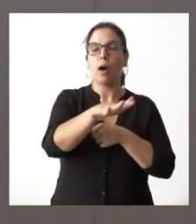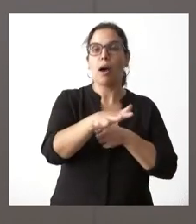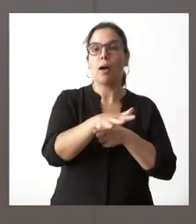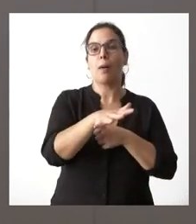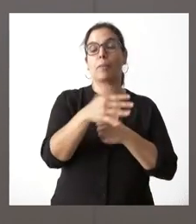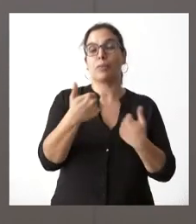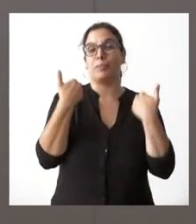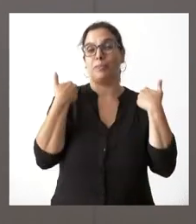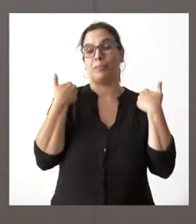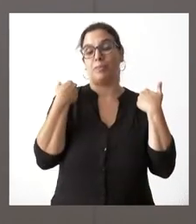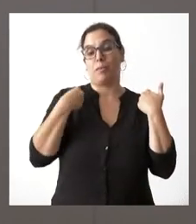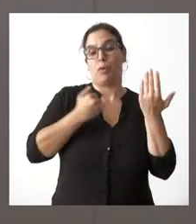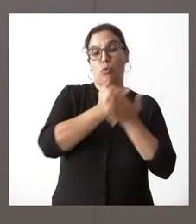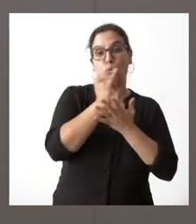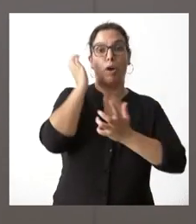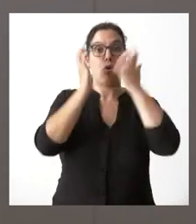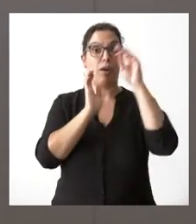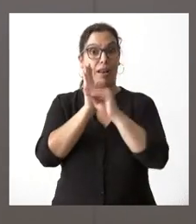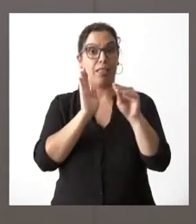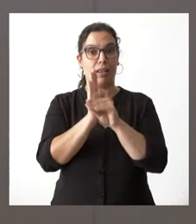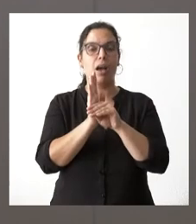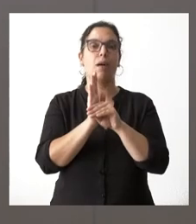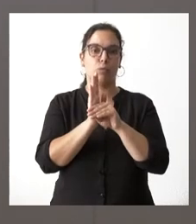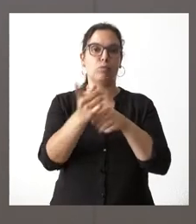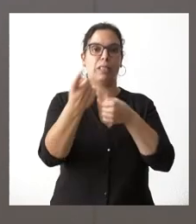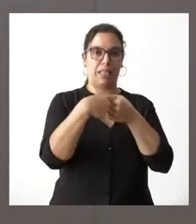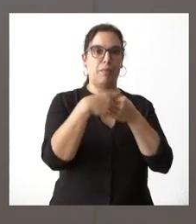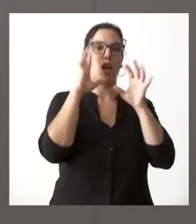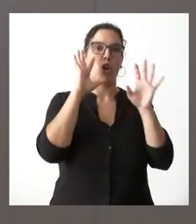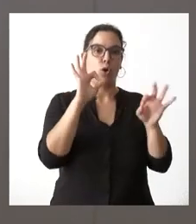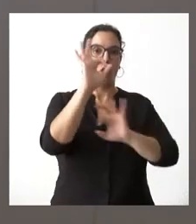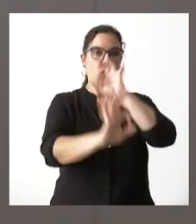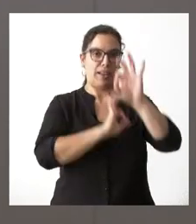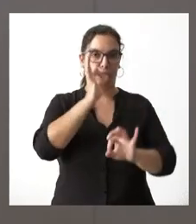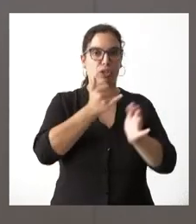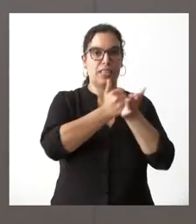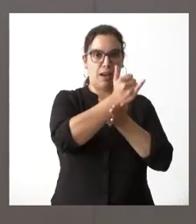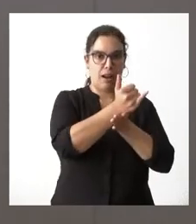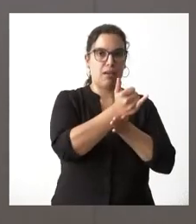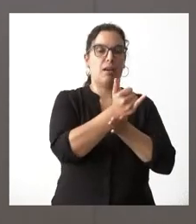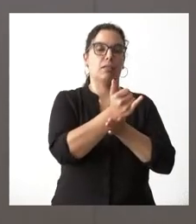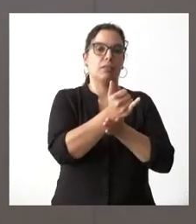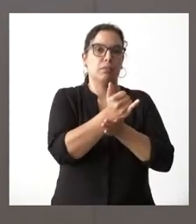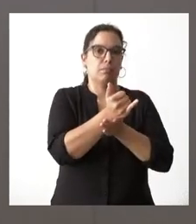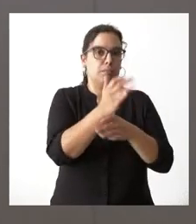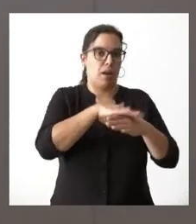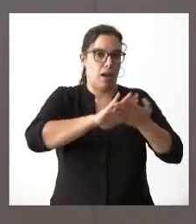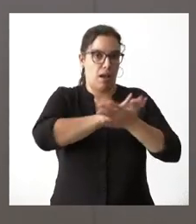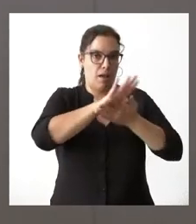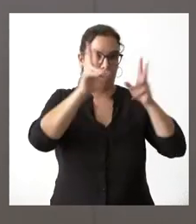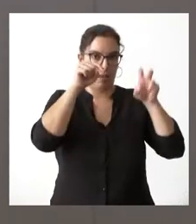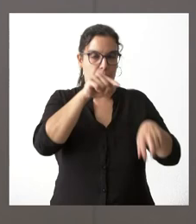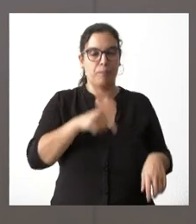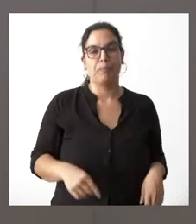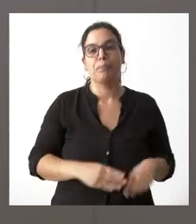competencia de agricultura y ganadería pues demos cabida ahí a la participación de las organizaciones agrarias en ese punto y en esa parte del grupo de trabajo